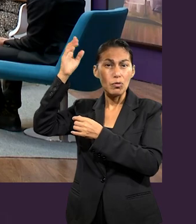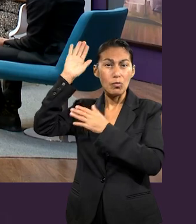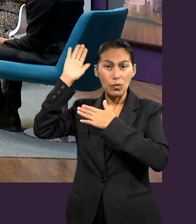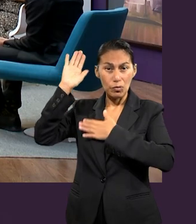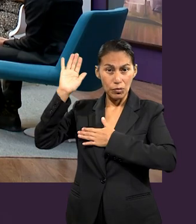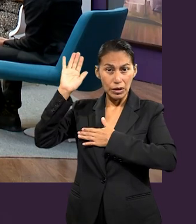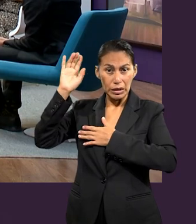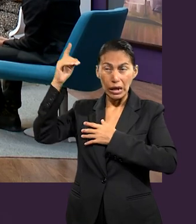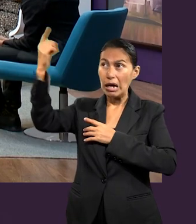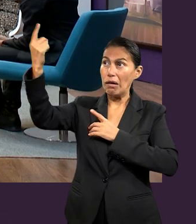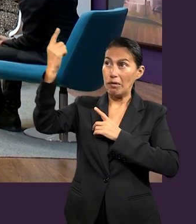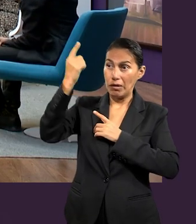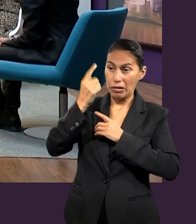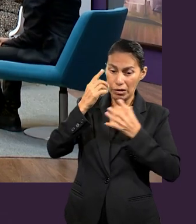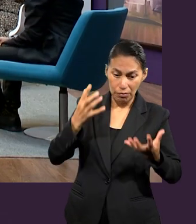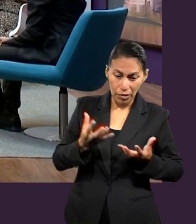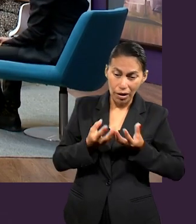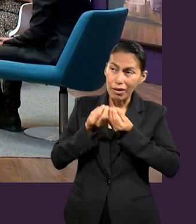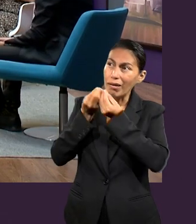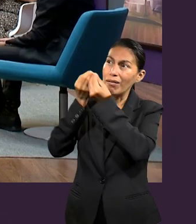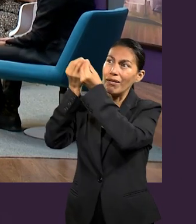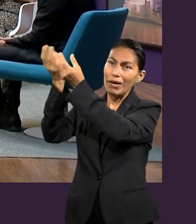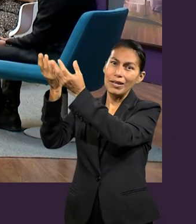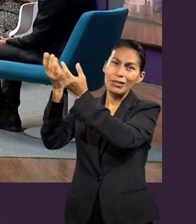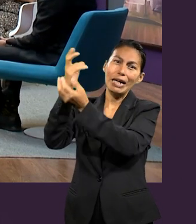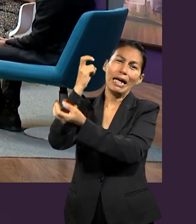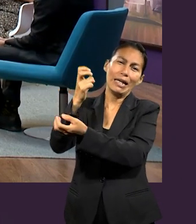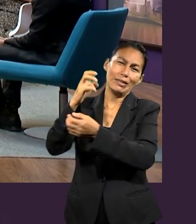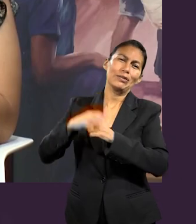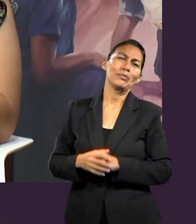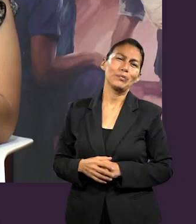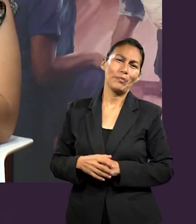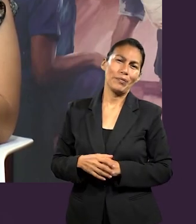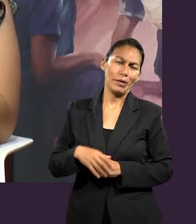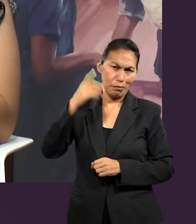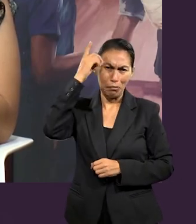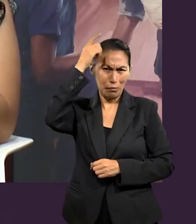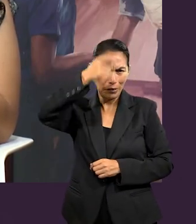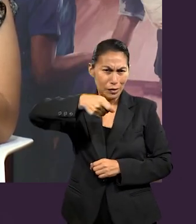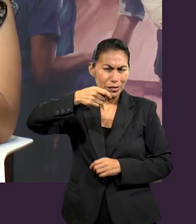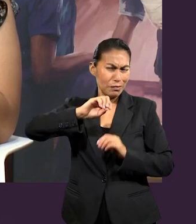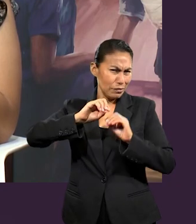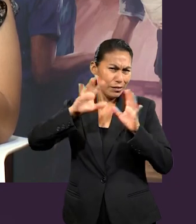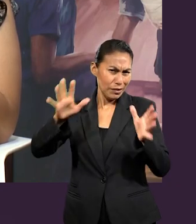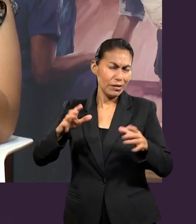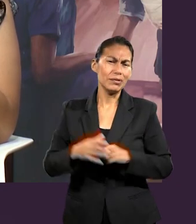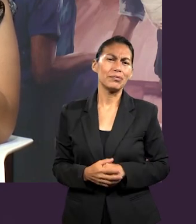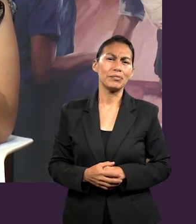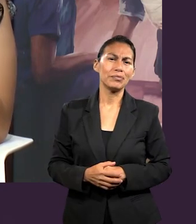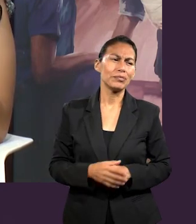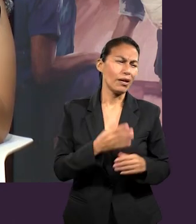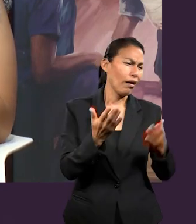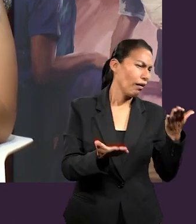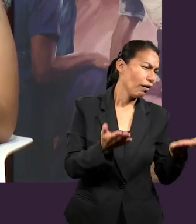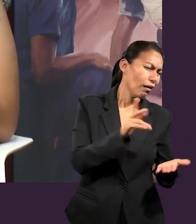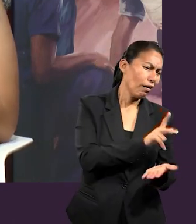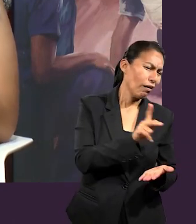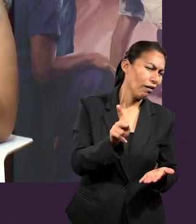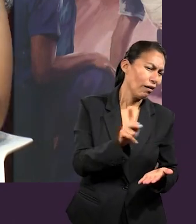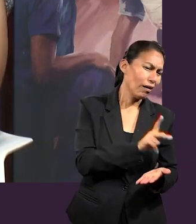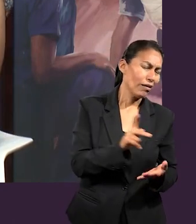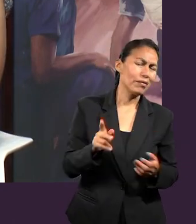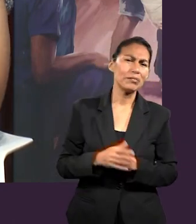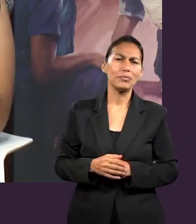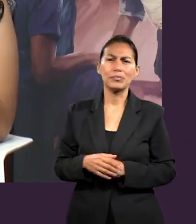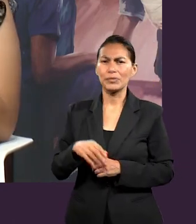coyuntura por lo que Kenneth acaba de decir, que es muy interesante. Claro, y que es una bendición también porque no tenemos la necesidad de dar nada.